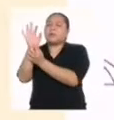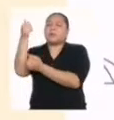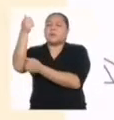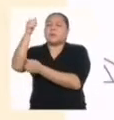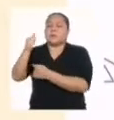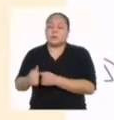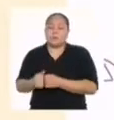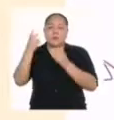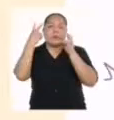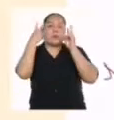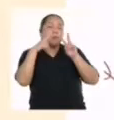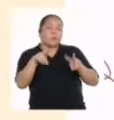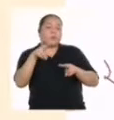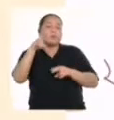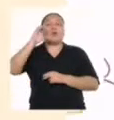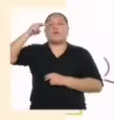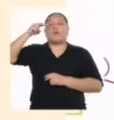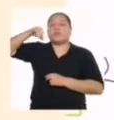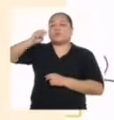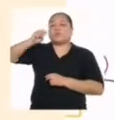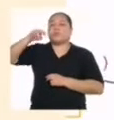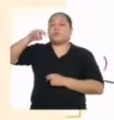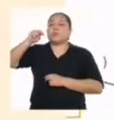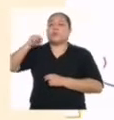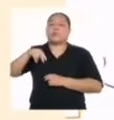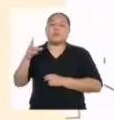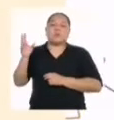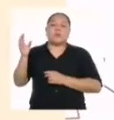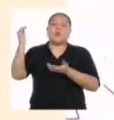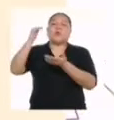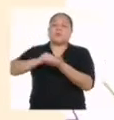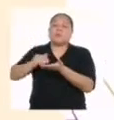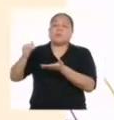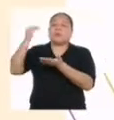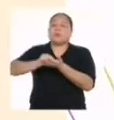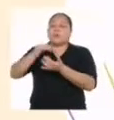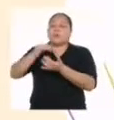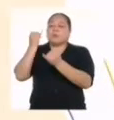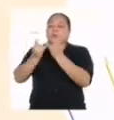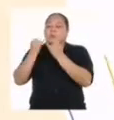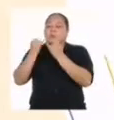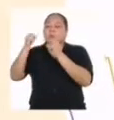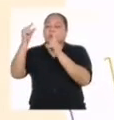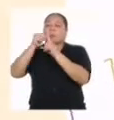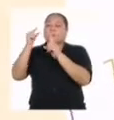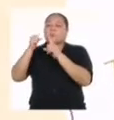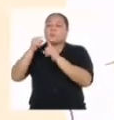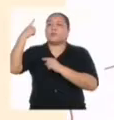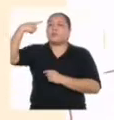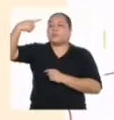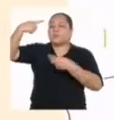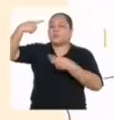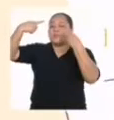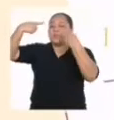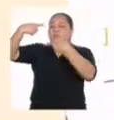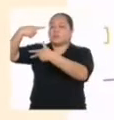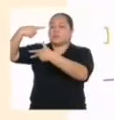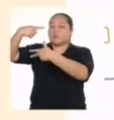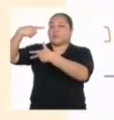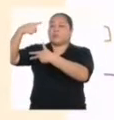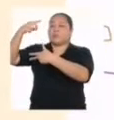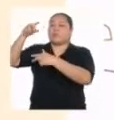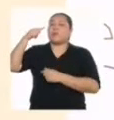claramente la rima consonante porque se repiten los sonidos de las últimas palabras del verso 1 con el verso 3